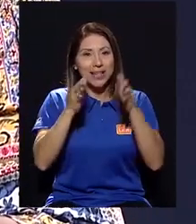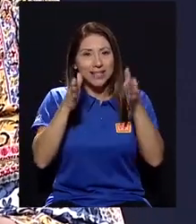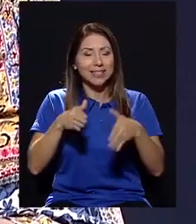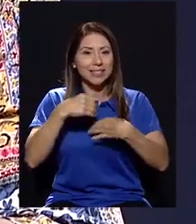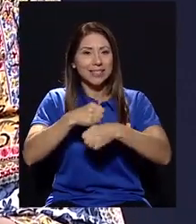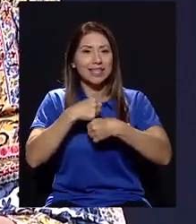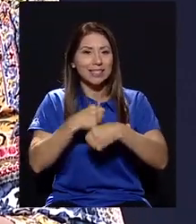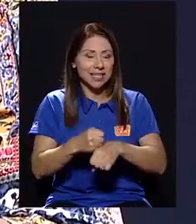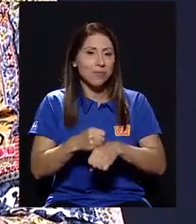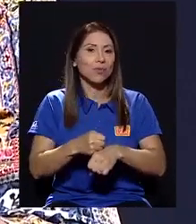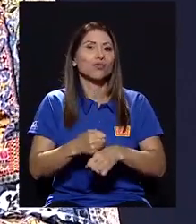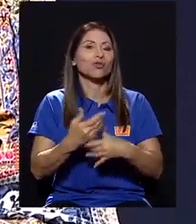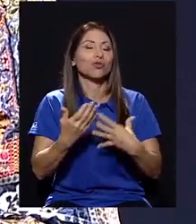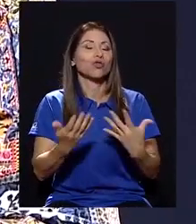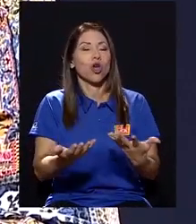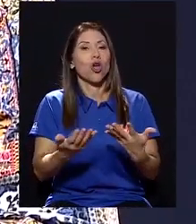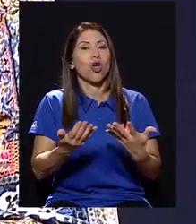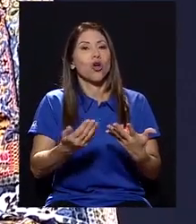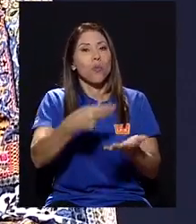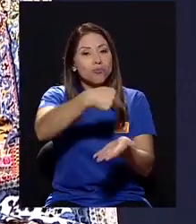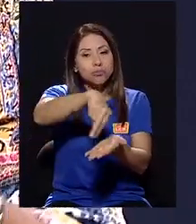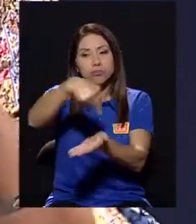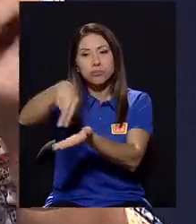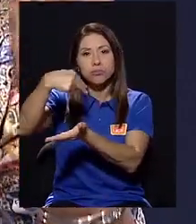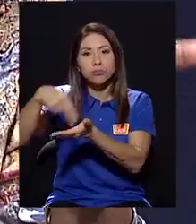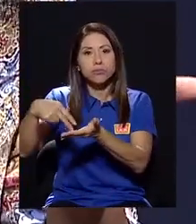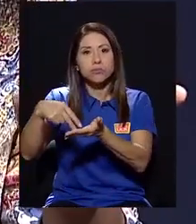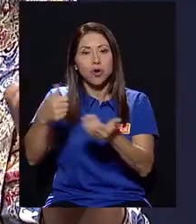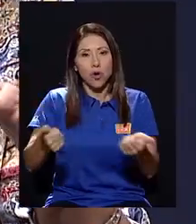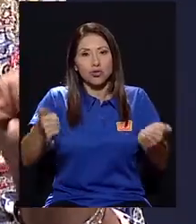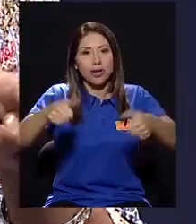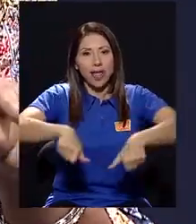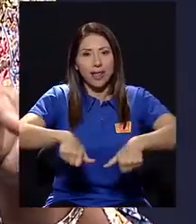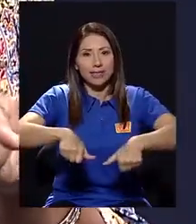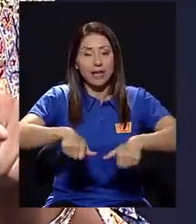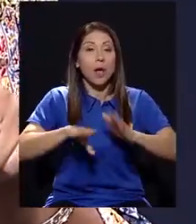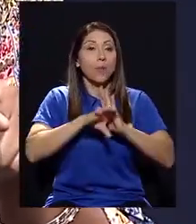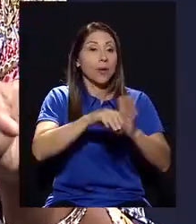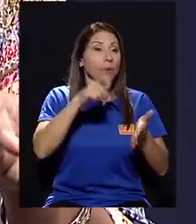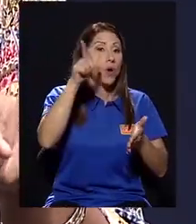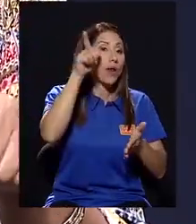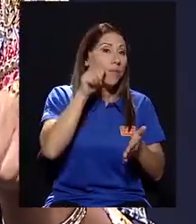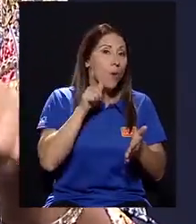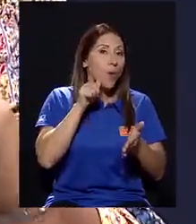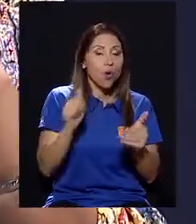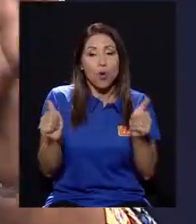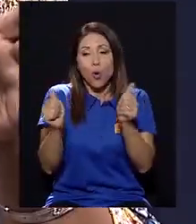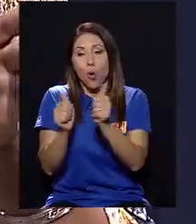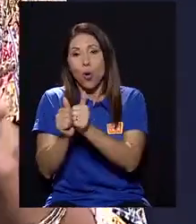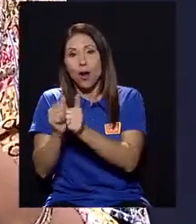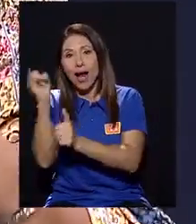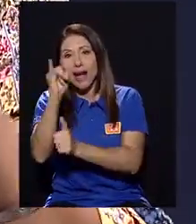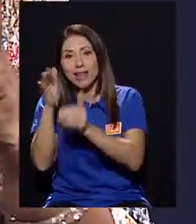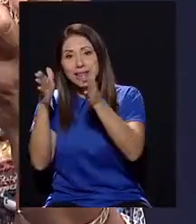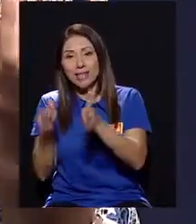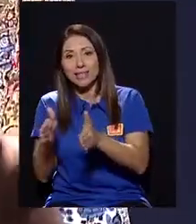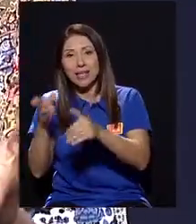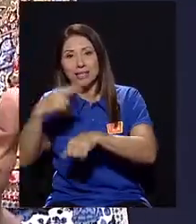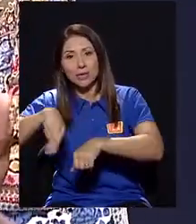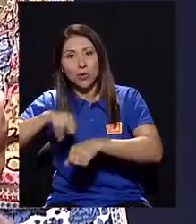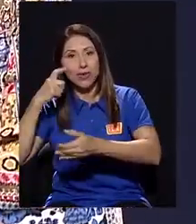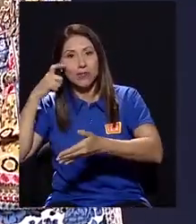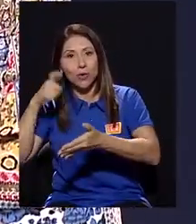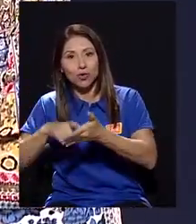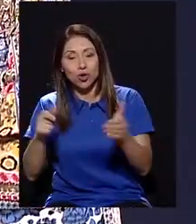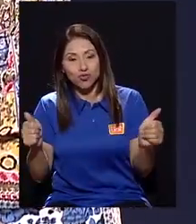creaciones concertadas, donde bailarines de Limón se juntaban con artistas nacionales muy reconocidos, y se hacía